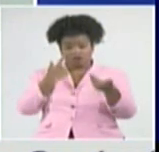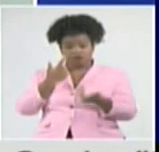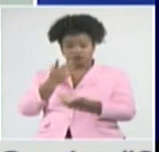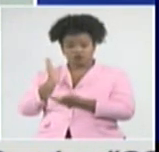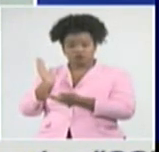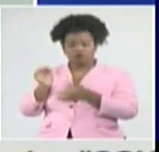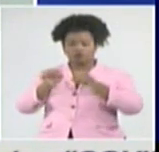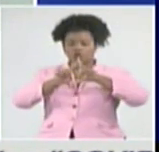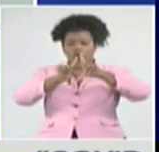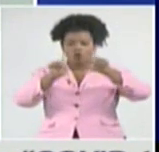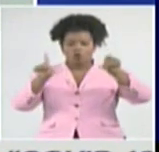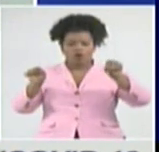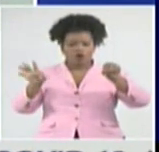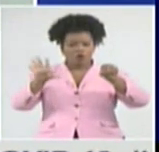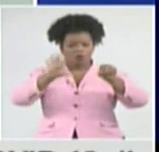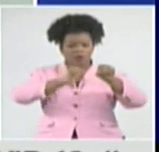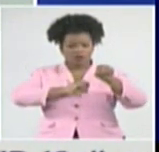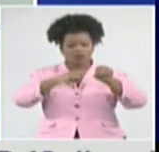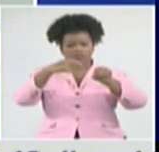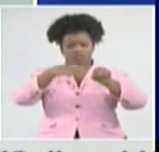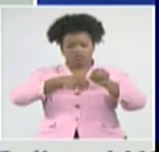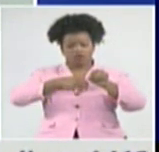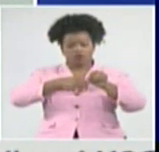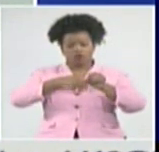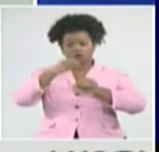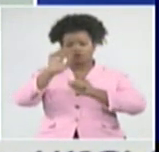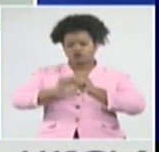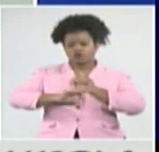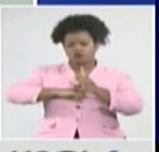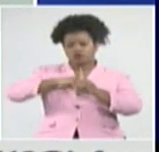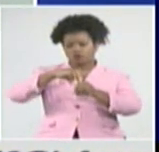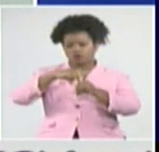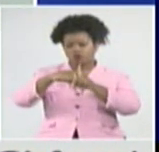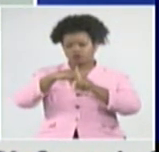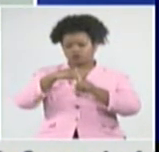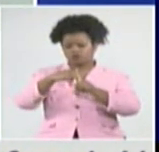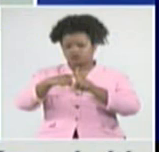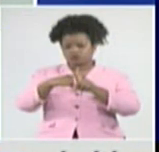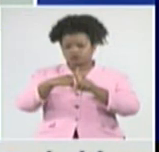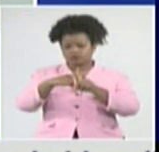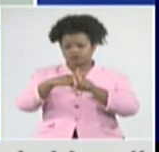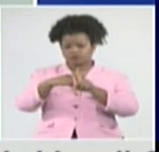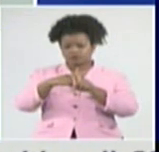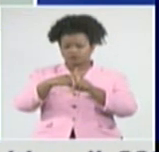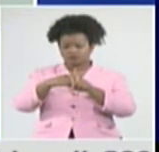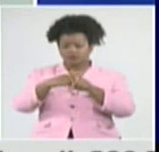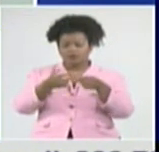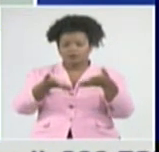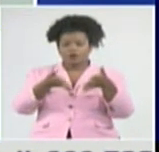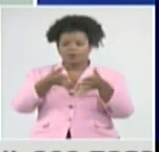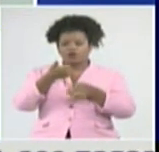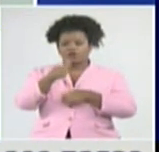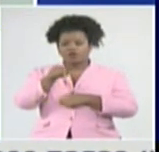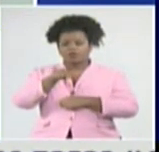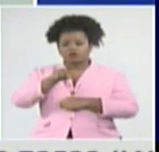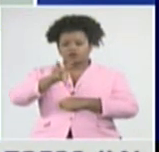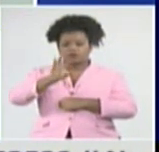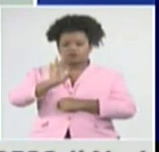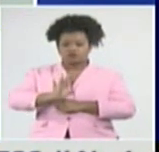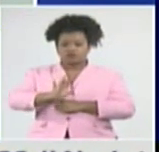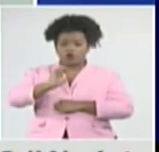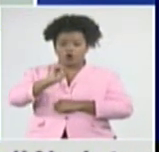presentaron una positividad de las muestras operalizadas de 10,3% o más.